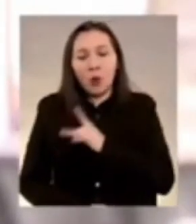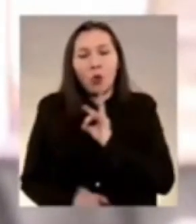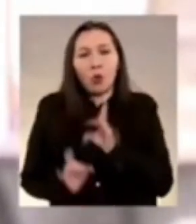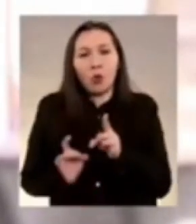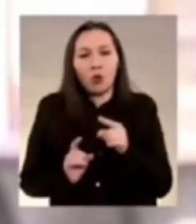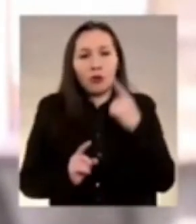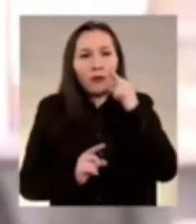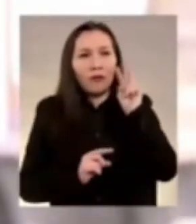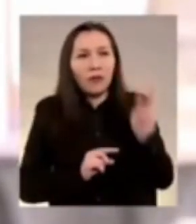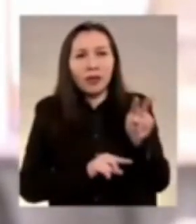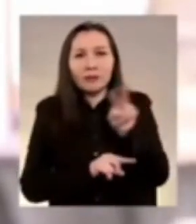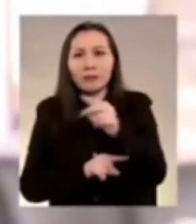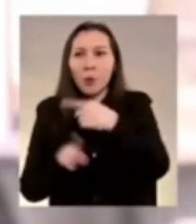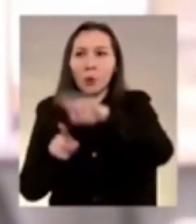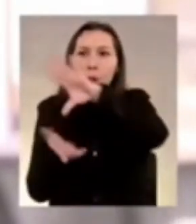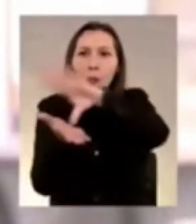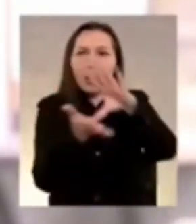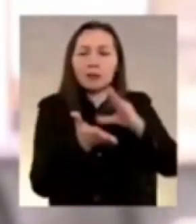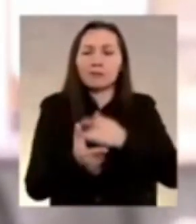dolor de otros países